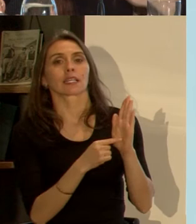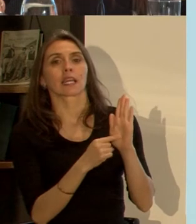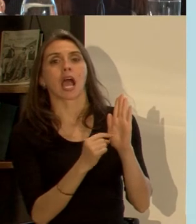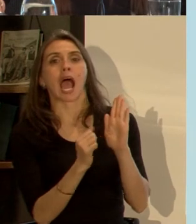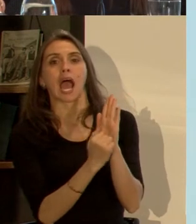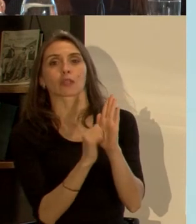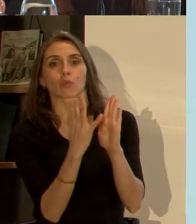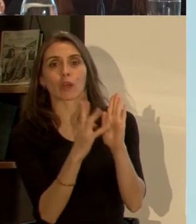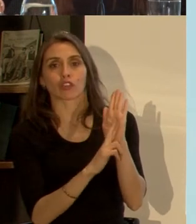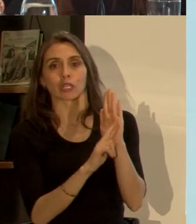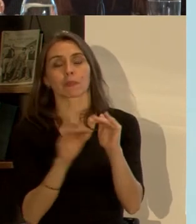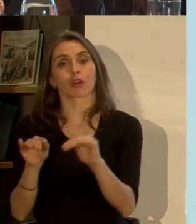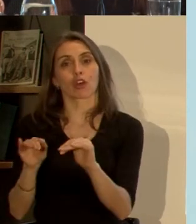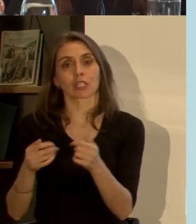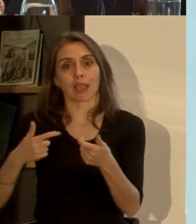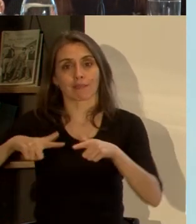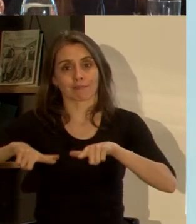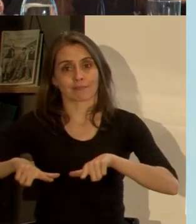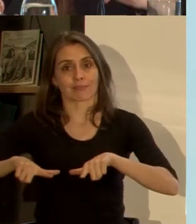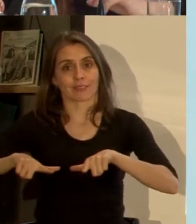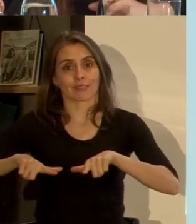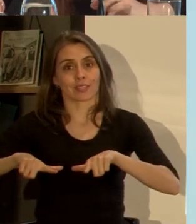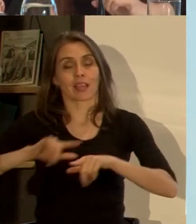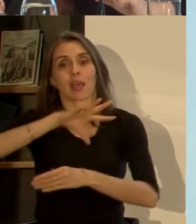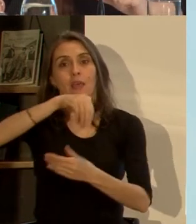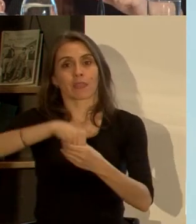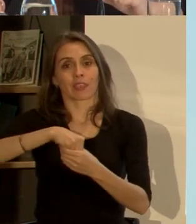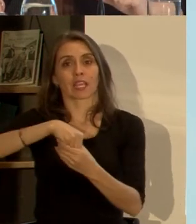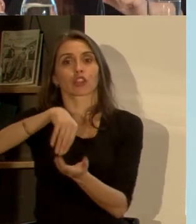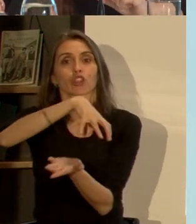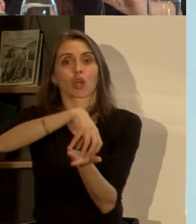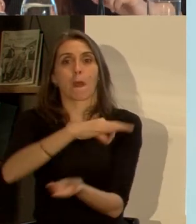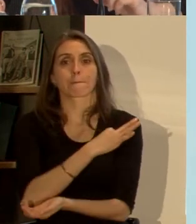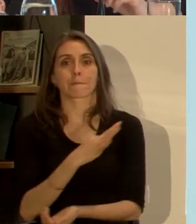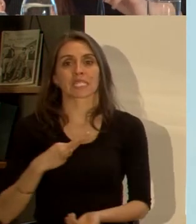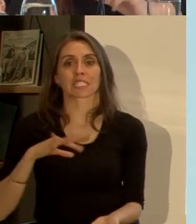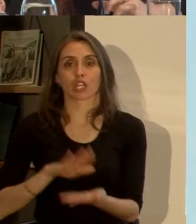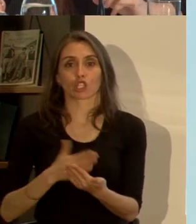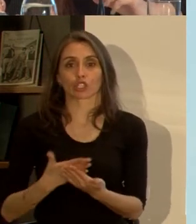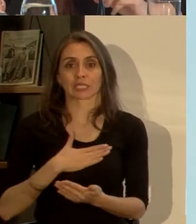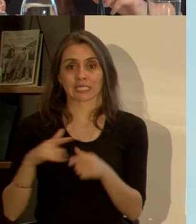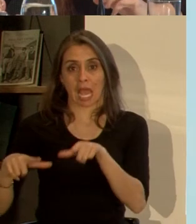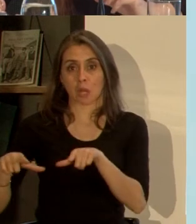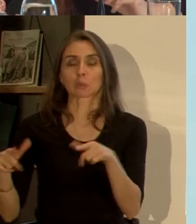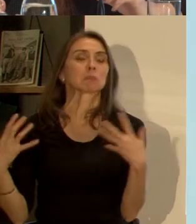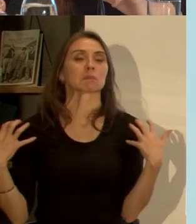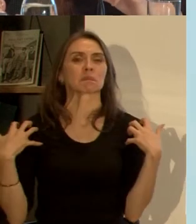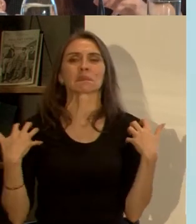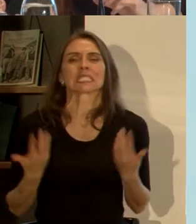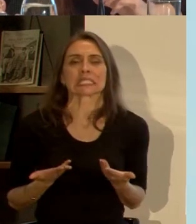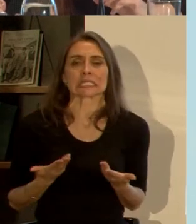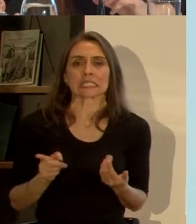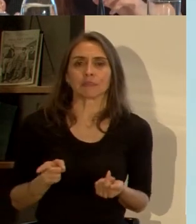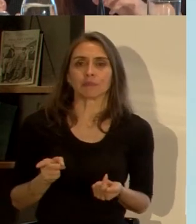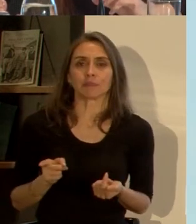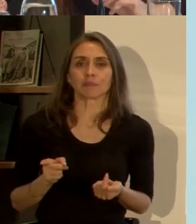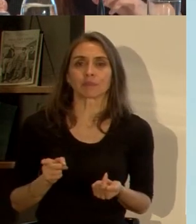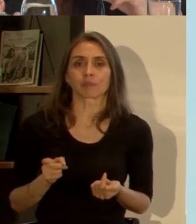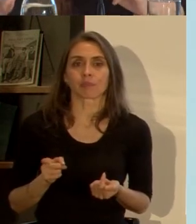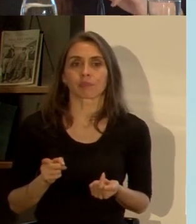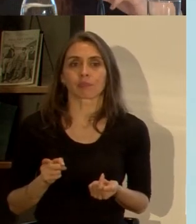este reglamento y es una unidad que funciona dentro del Ministerio de Salud y que está encargado básicamente de